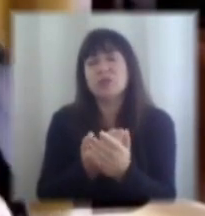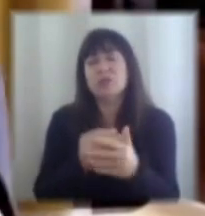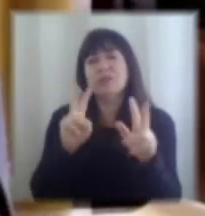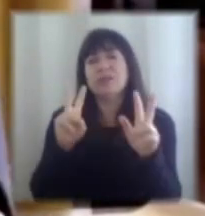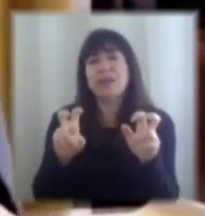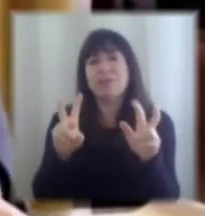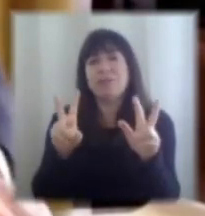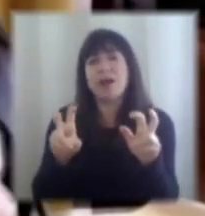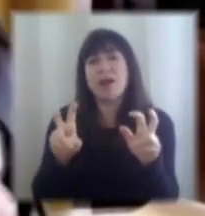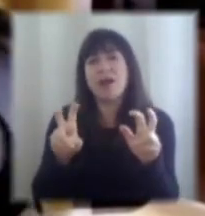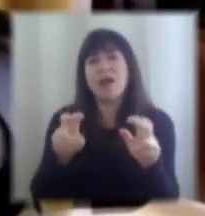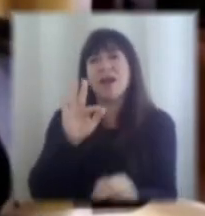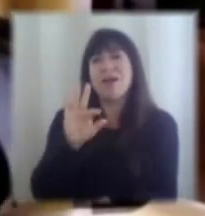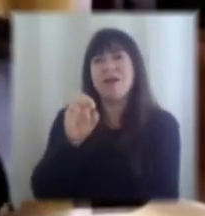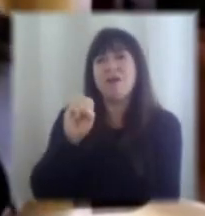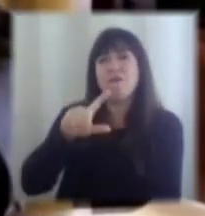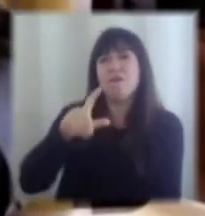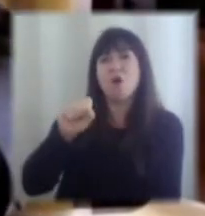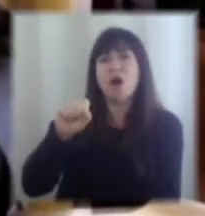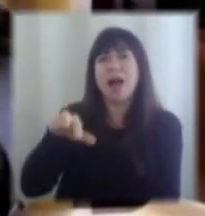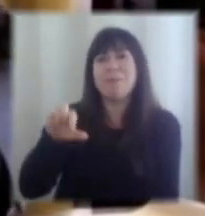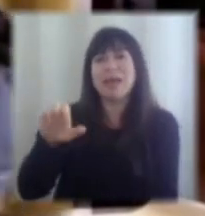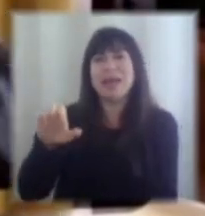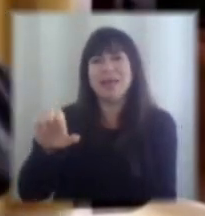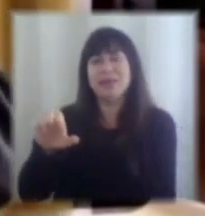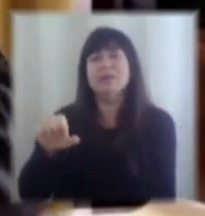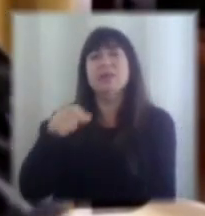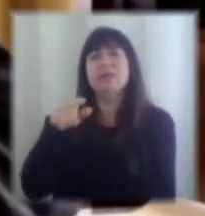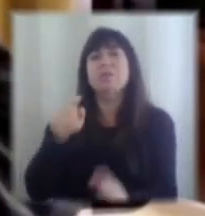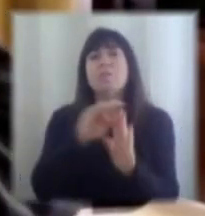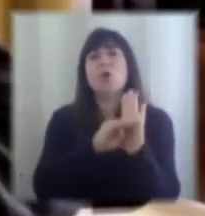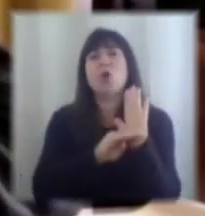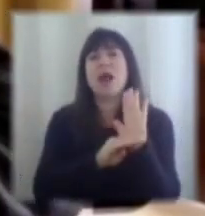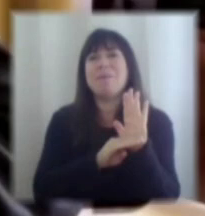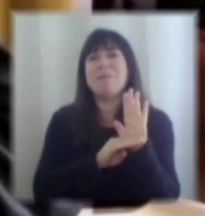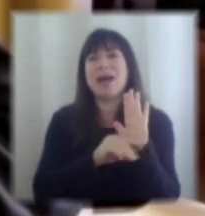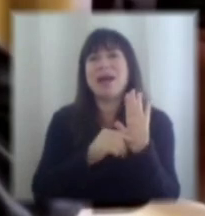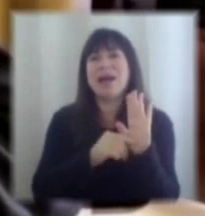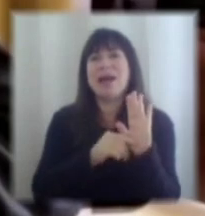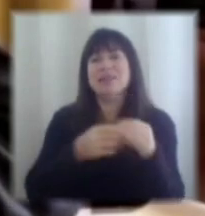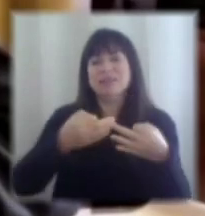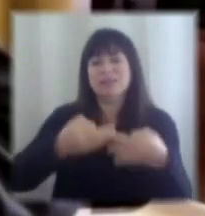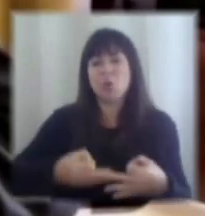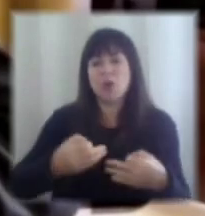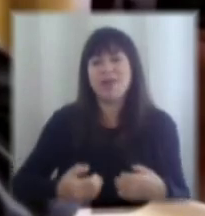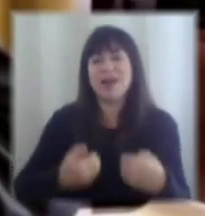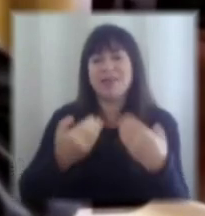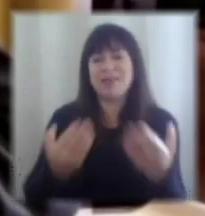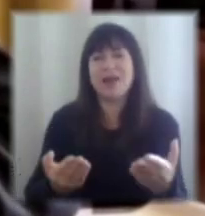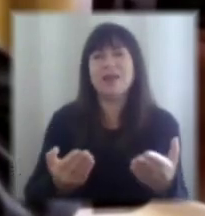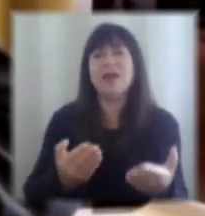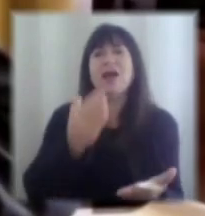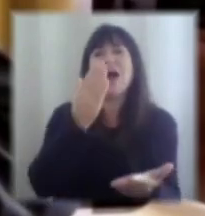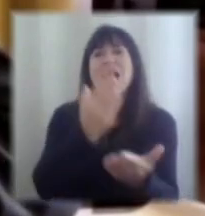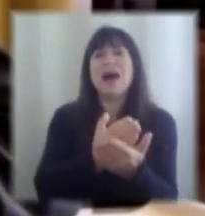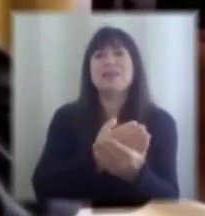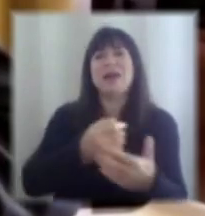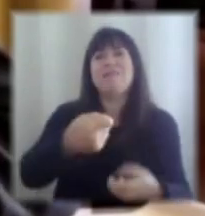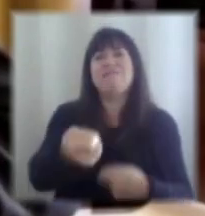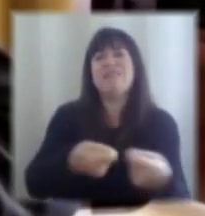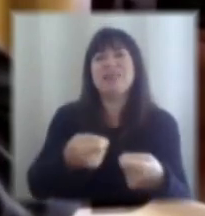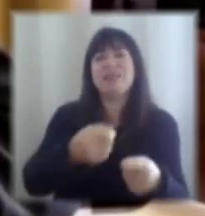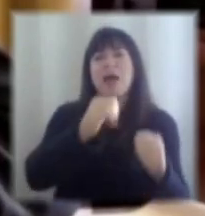y del Fogape que es el programa de garantías estatales para empresas con ventas hasta un millón de UF que lleva